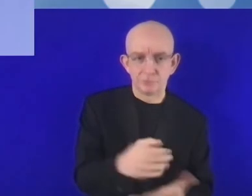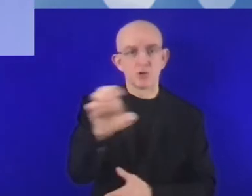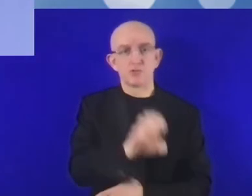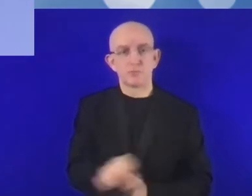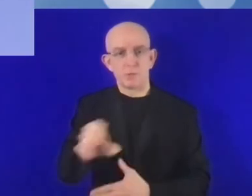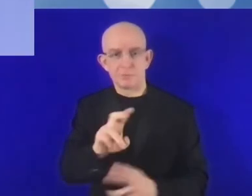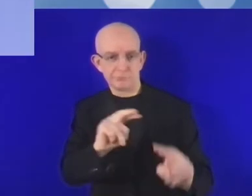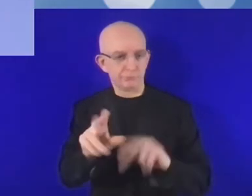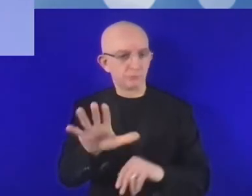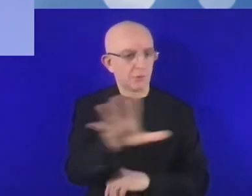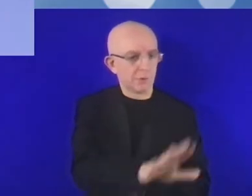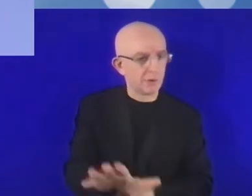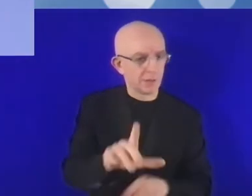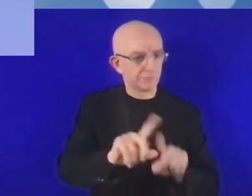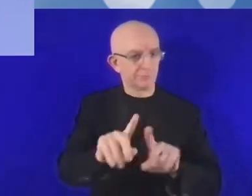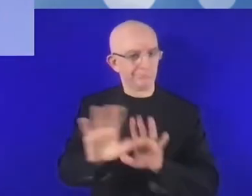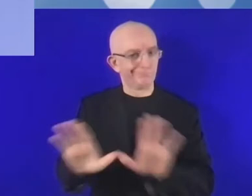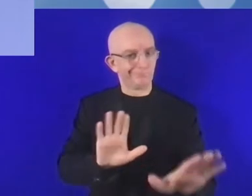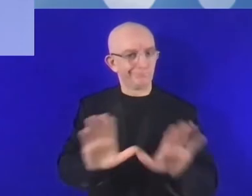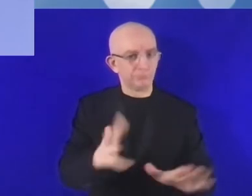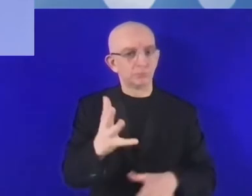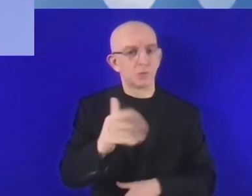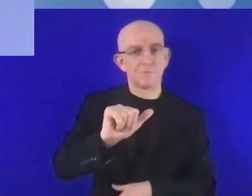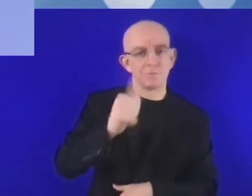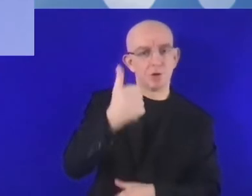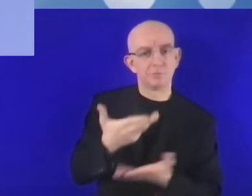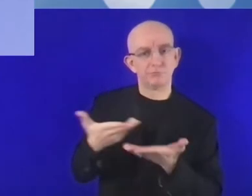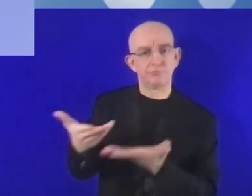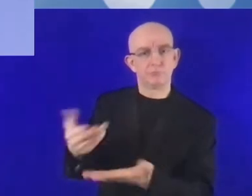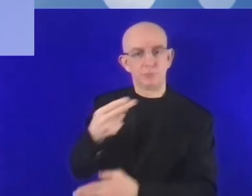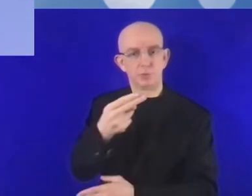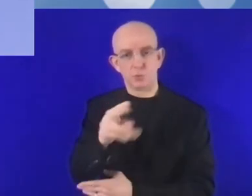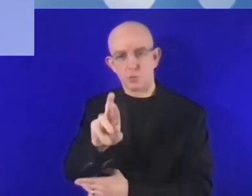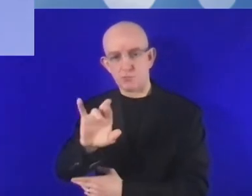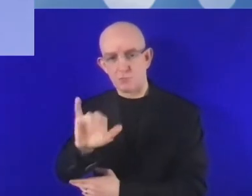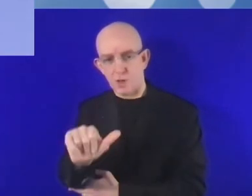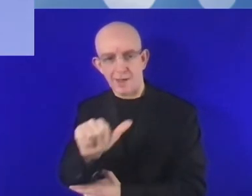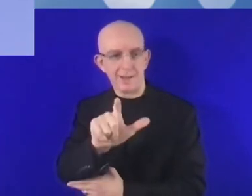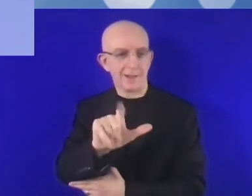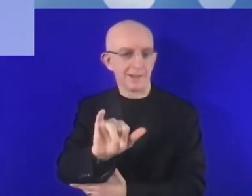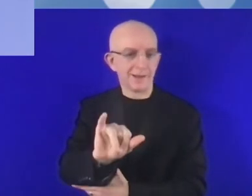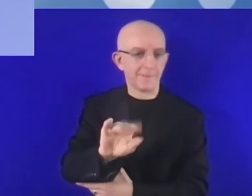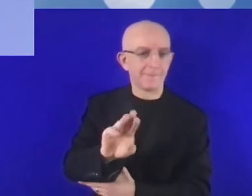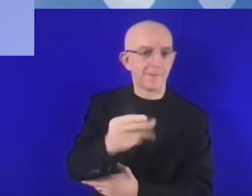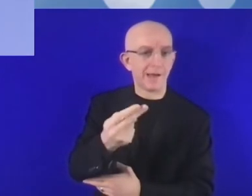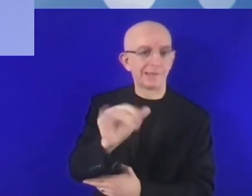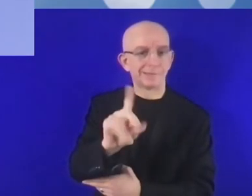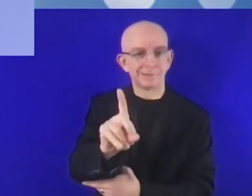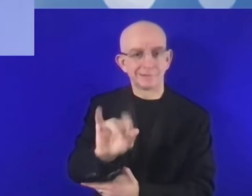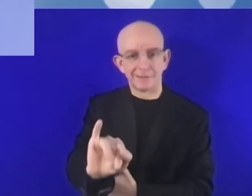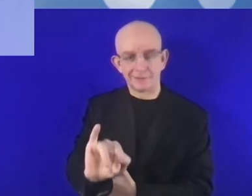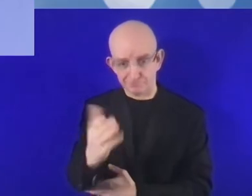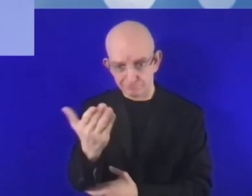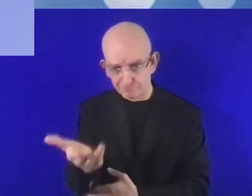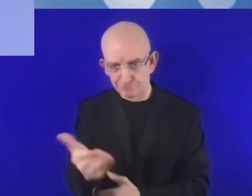lo afrontarían? De nuevo, muchas gracias por